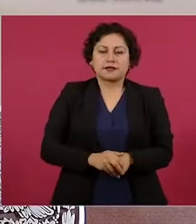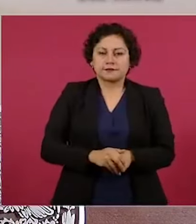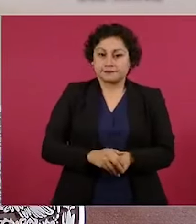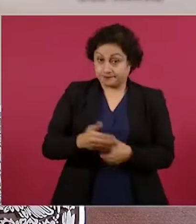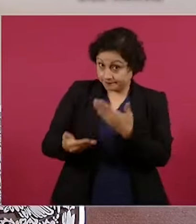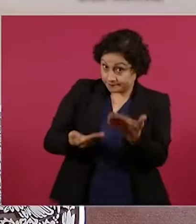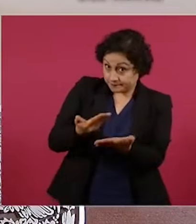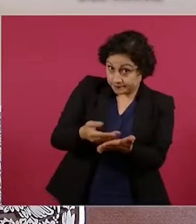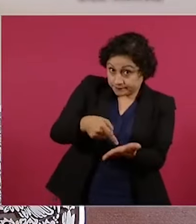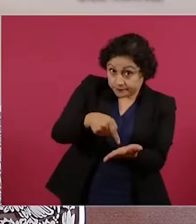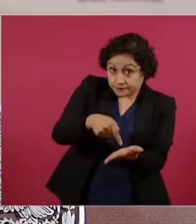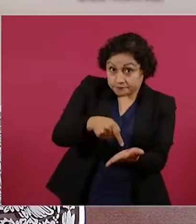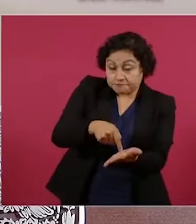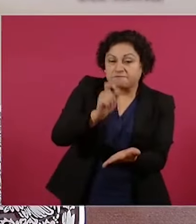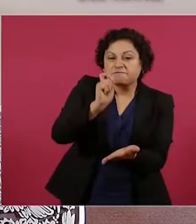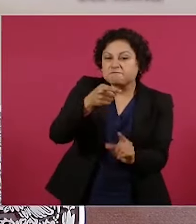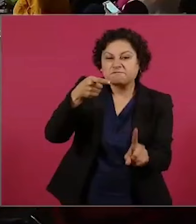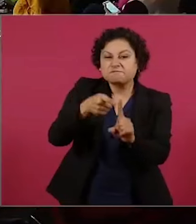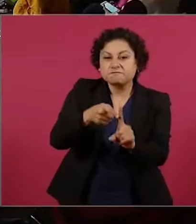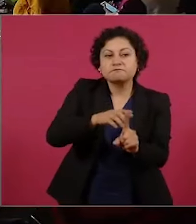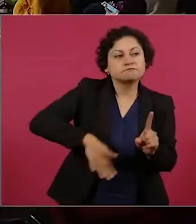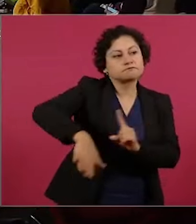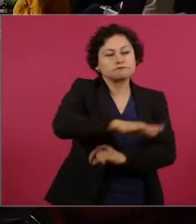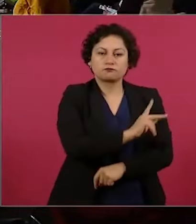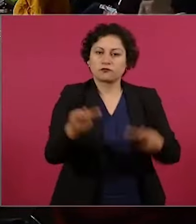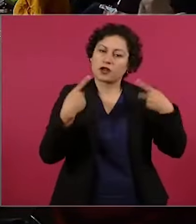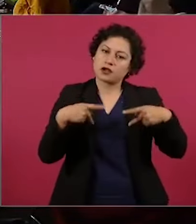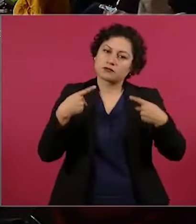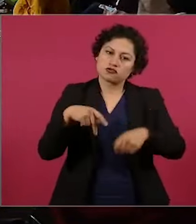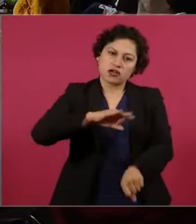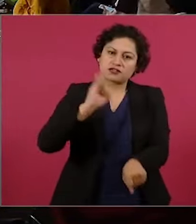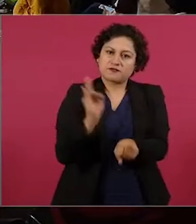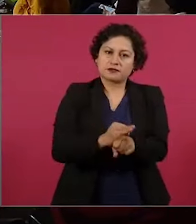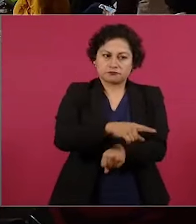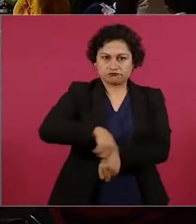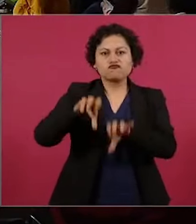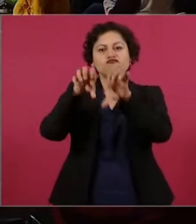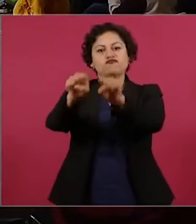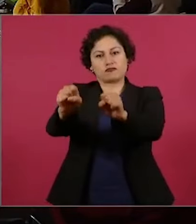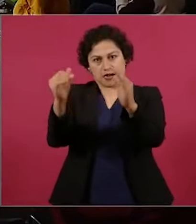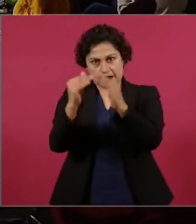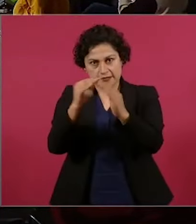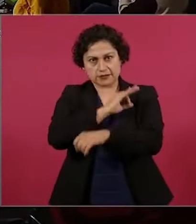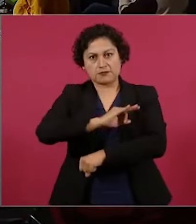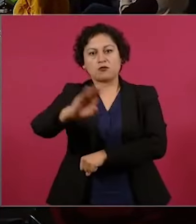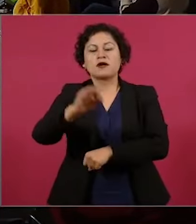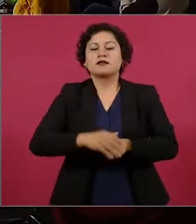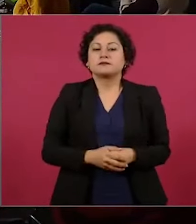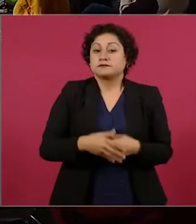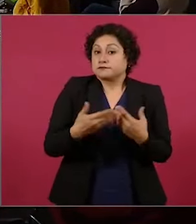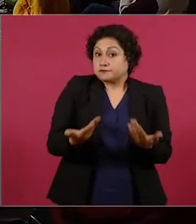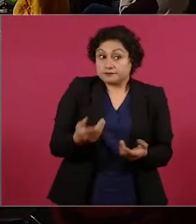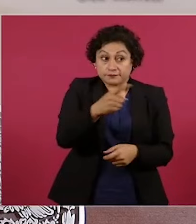garantiza el derecho efectivo a la vivienda a través de estos esquemas de arrendamiento social. En segundo, la renta le permite a los